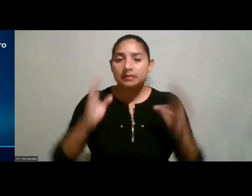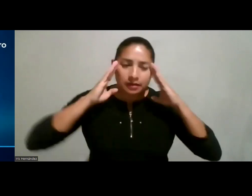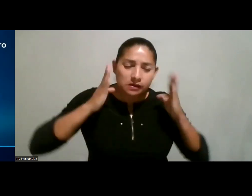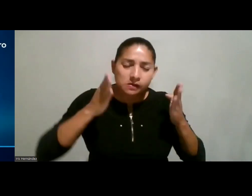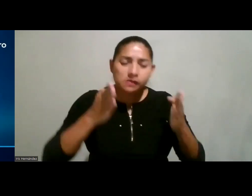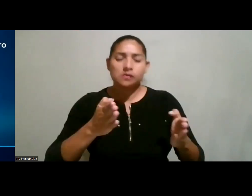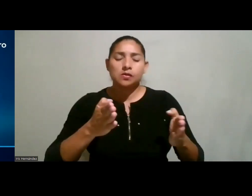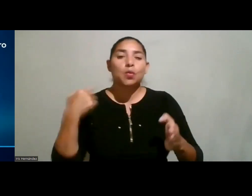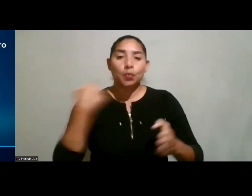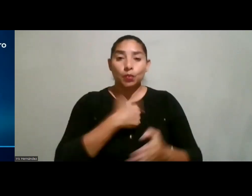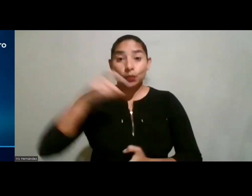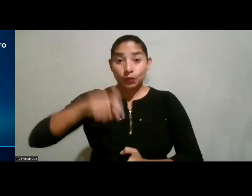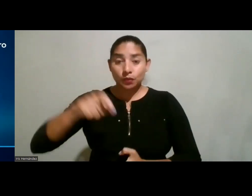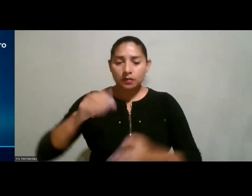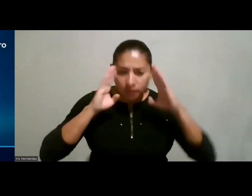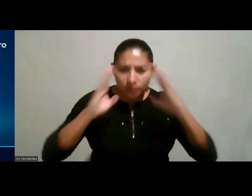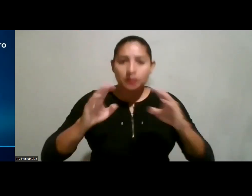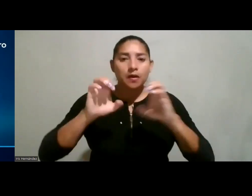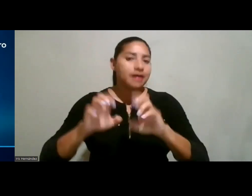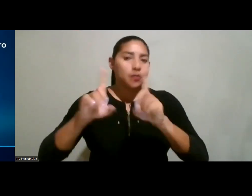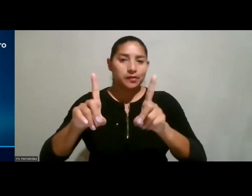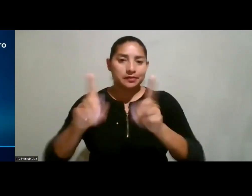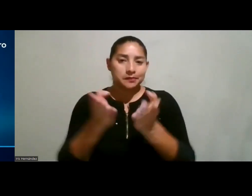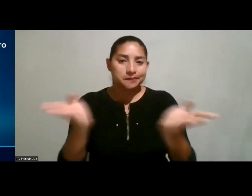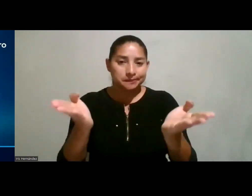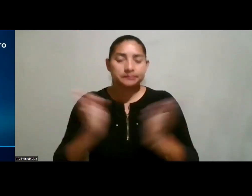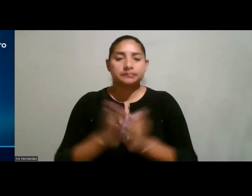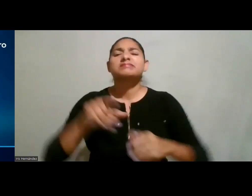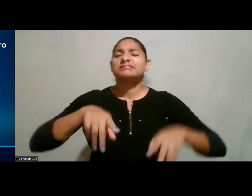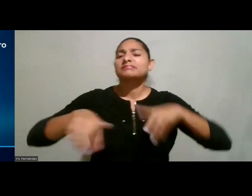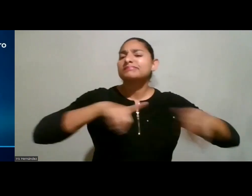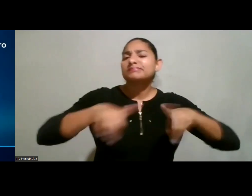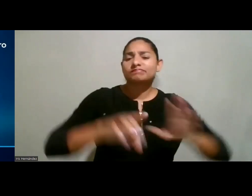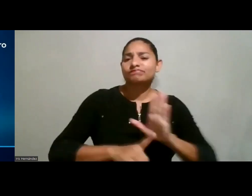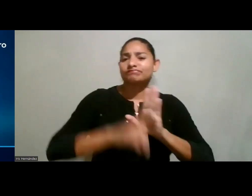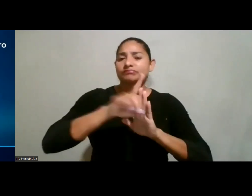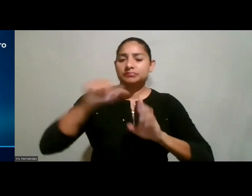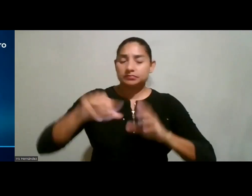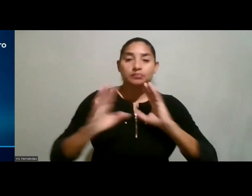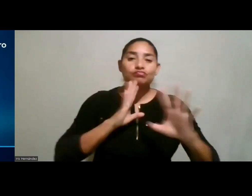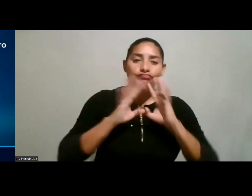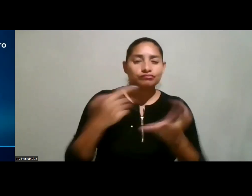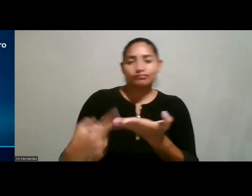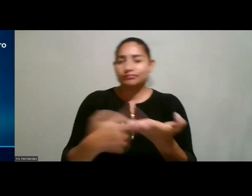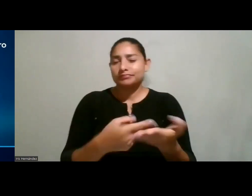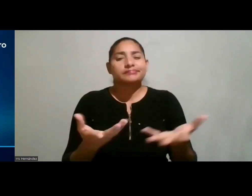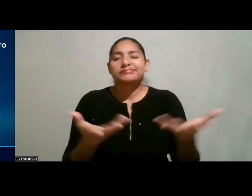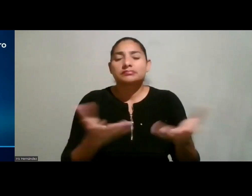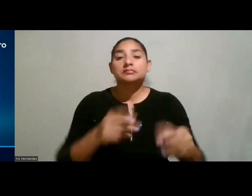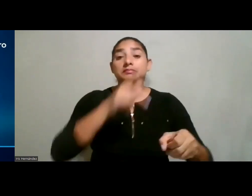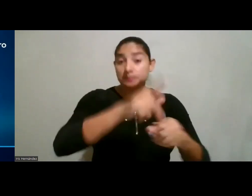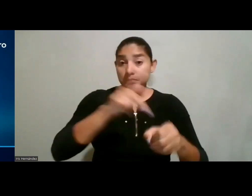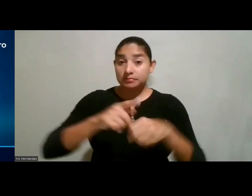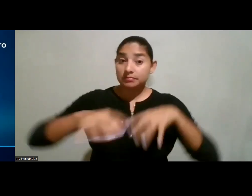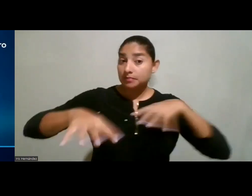nuestras necesidades en el ámbito educativo. La dinámica por desarrollar en este conversatorio implica la participación